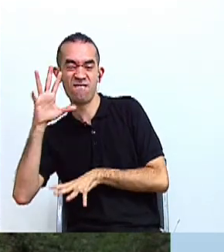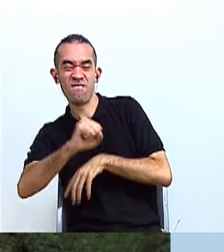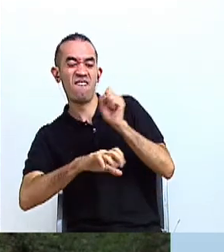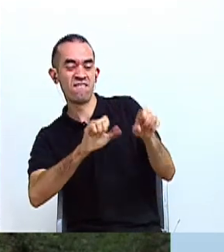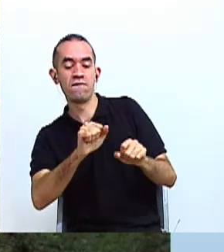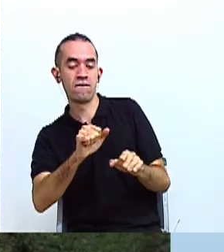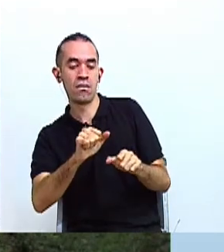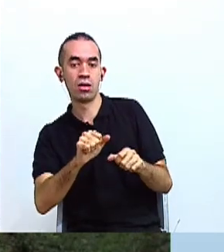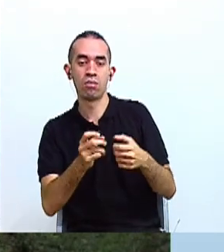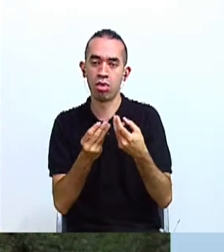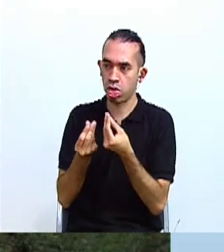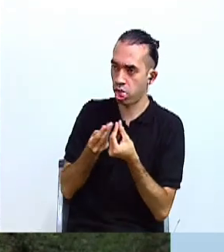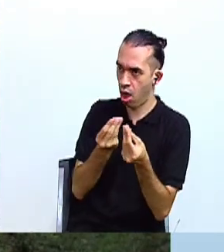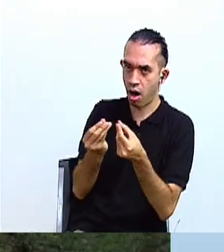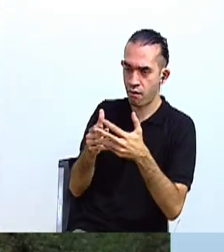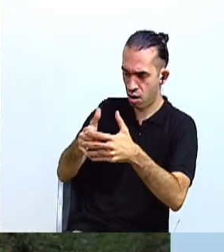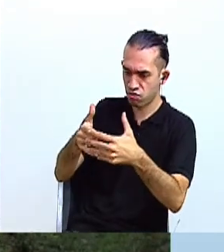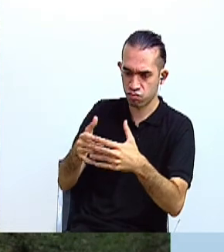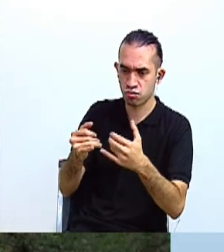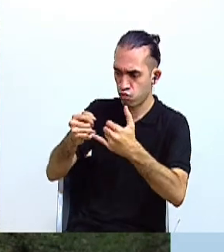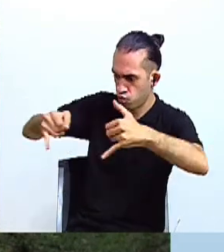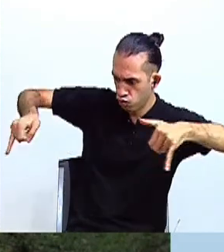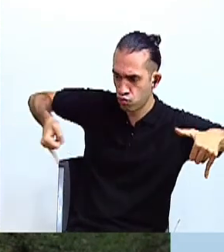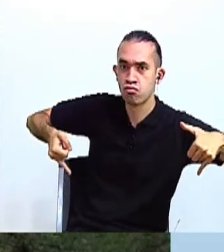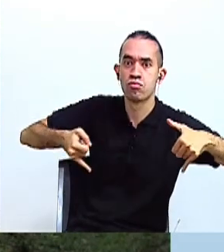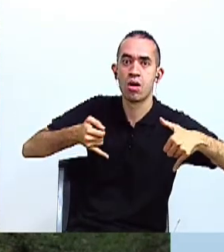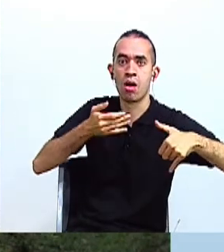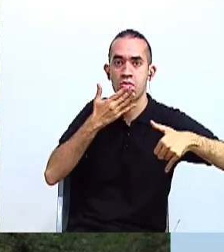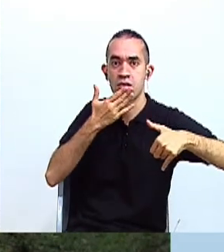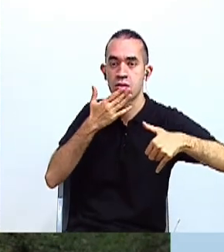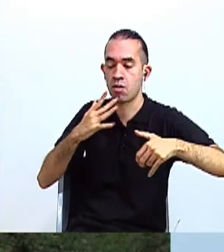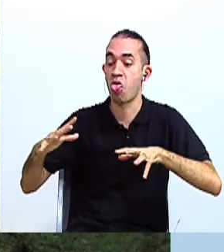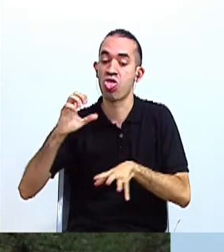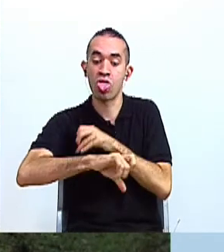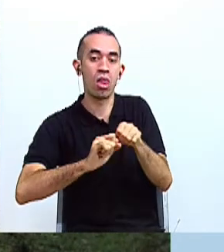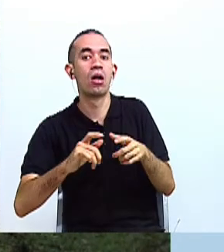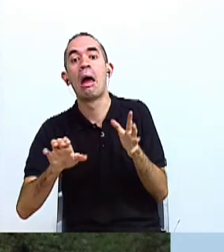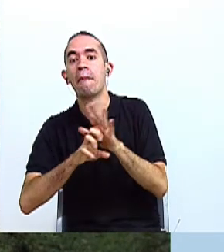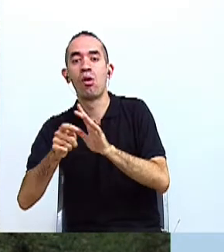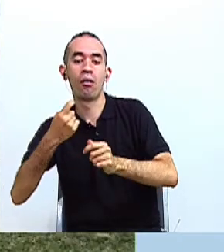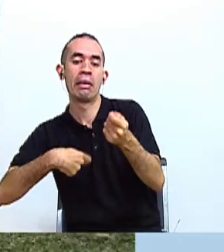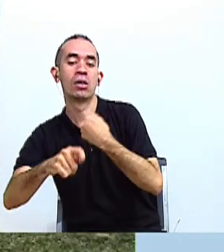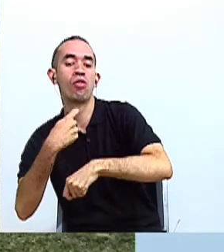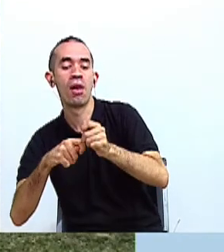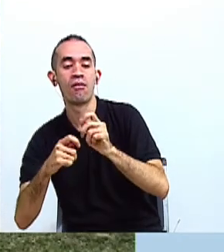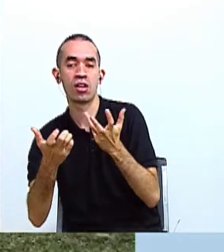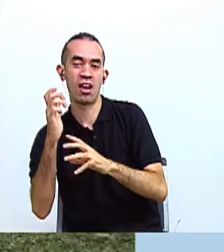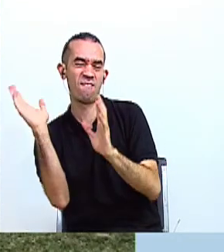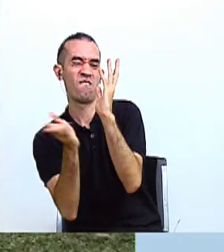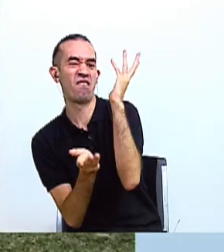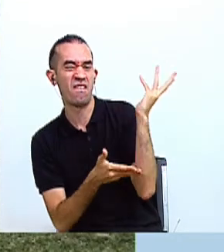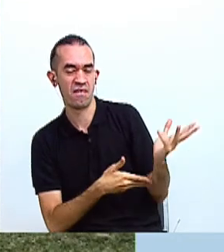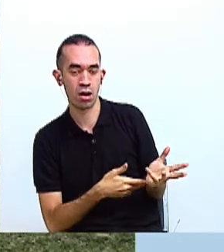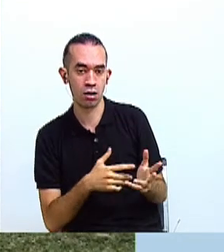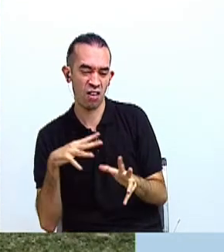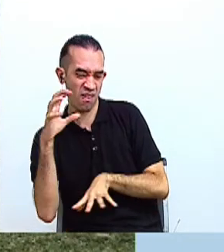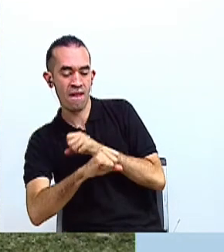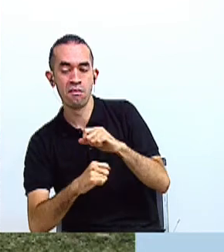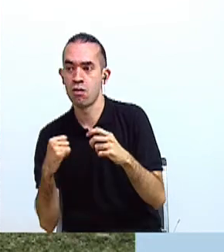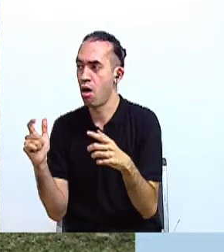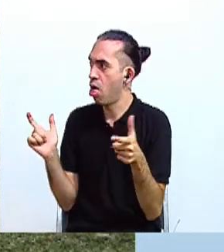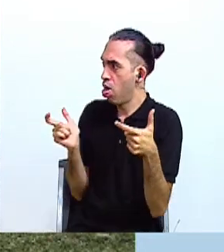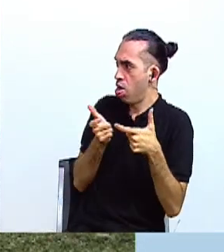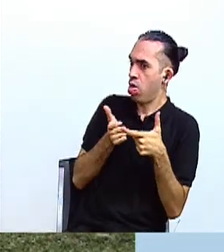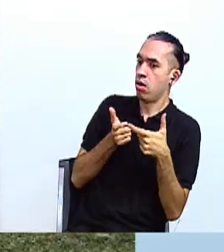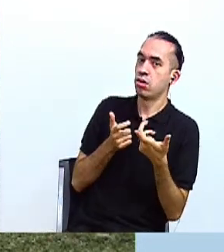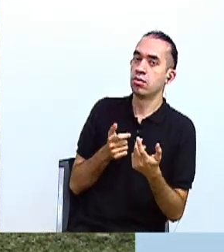apropiarse de su tierra, incluso con fines ilícitos como el narcotráfico o la deforestación. También tenemos